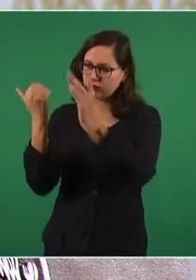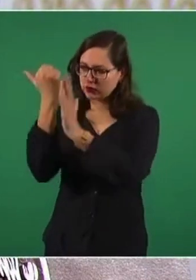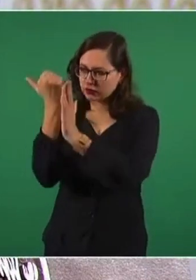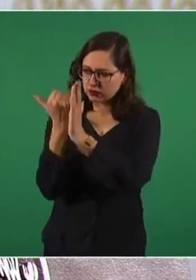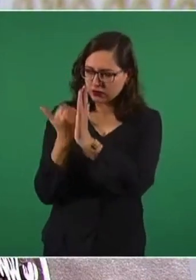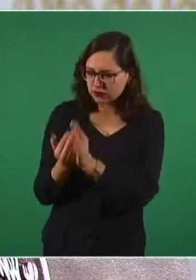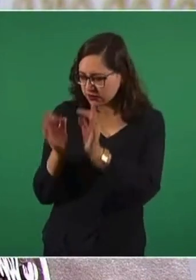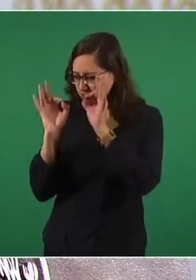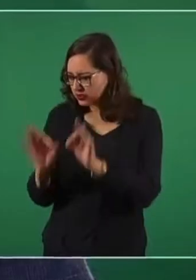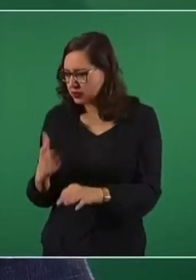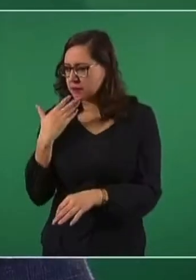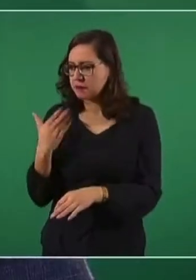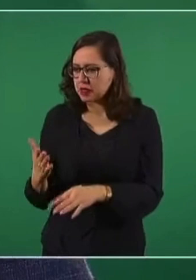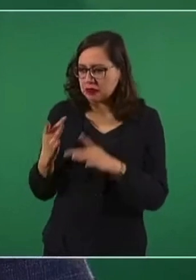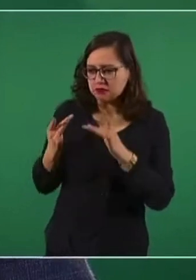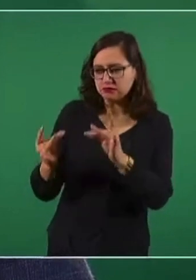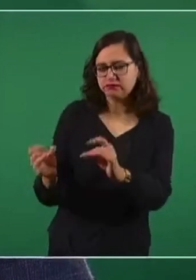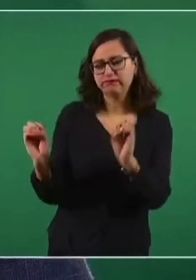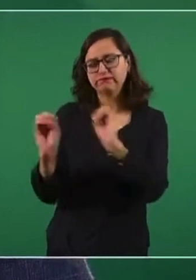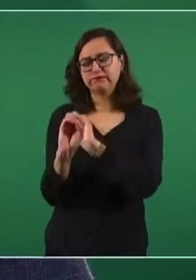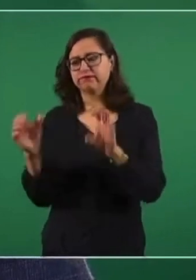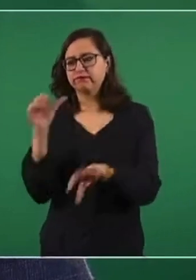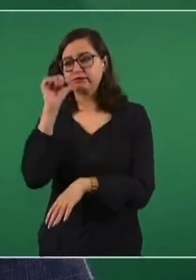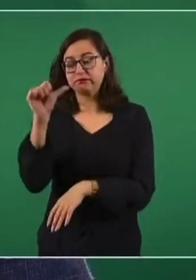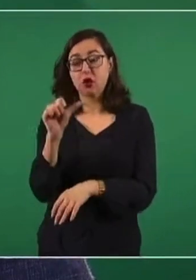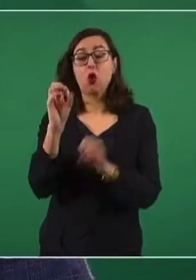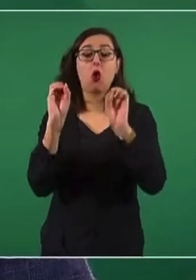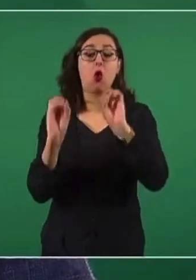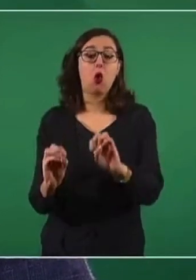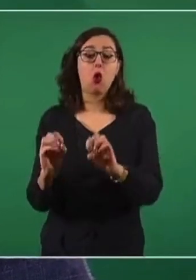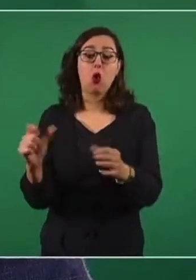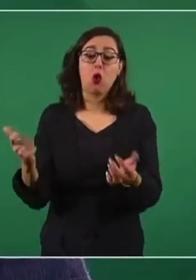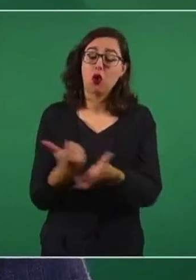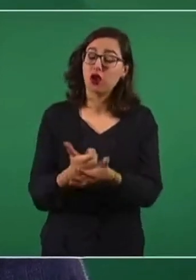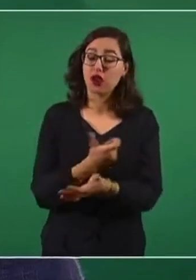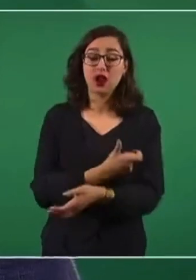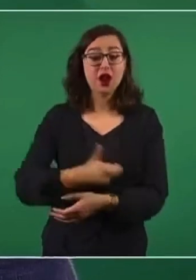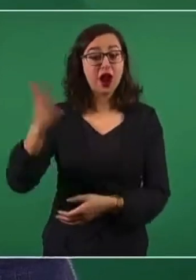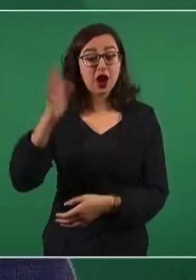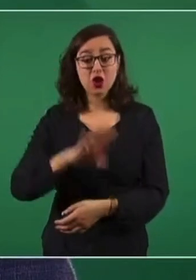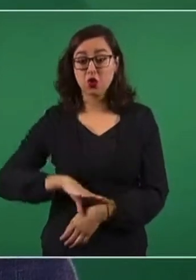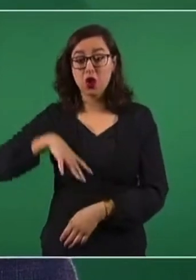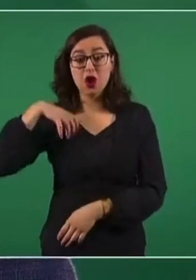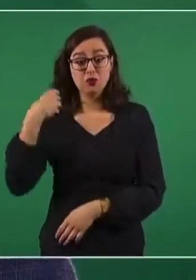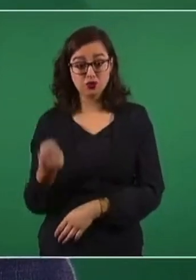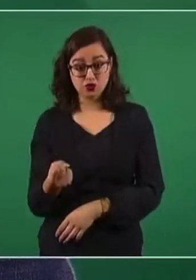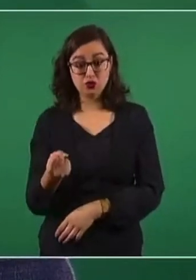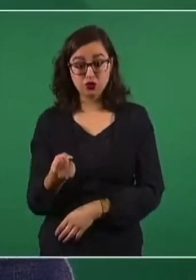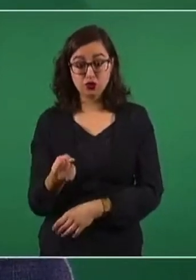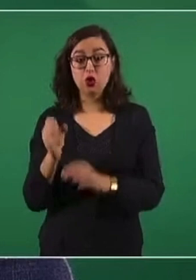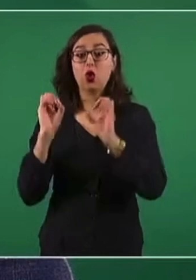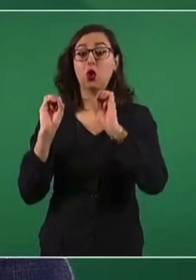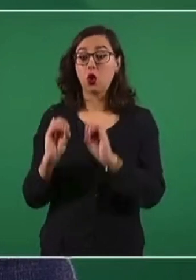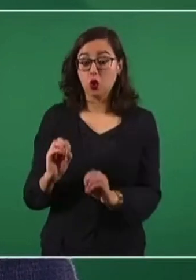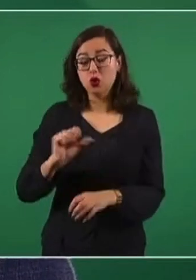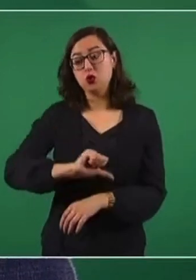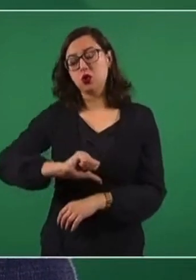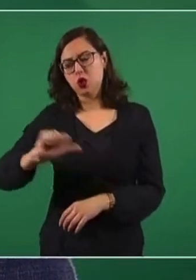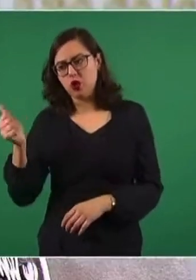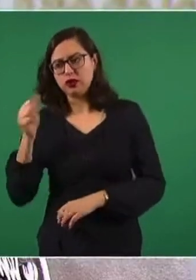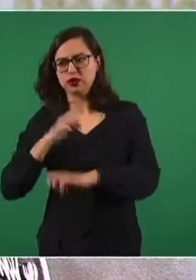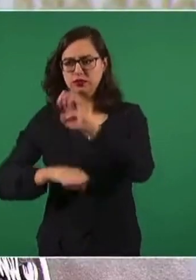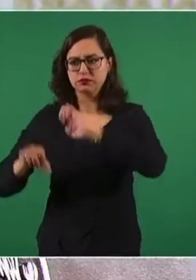evaluación técnica, también precios no razonables y las que ofrecieron empresas ya inhabilitadas en